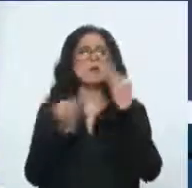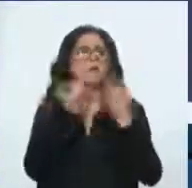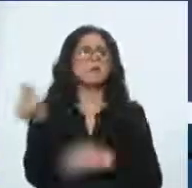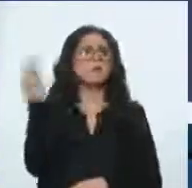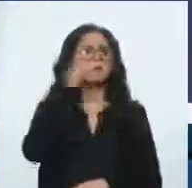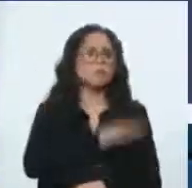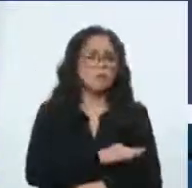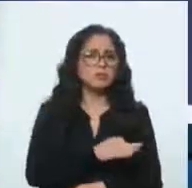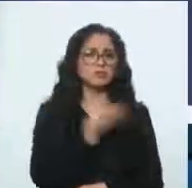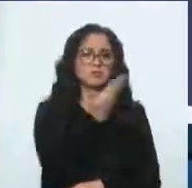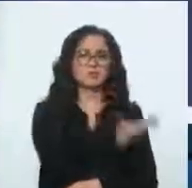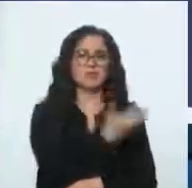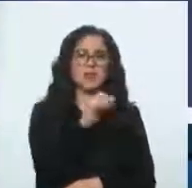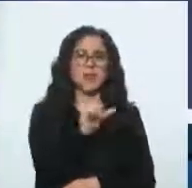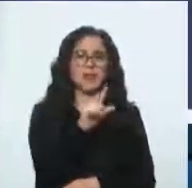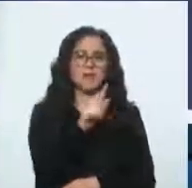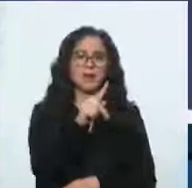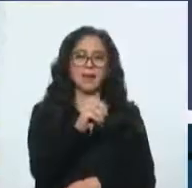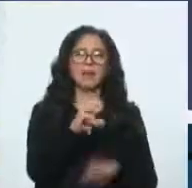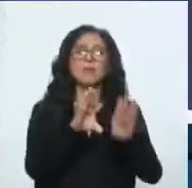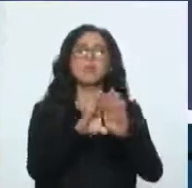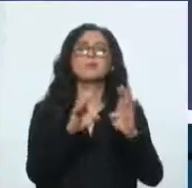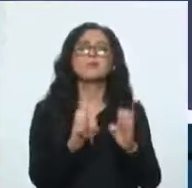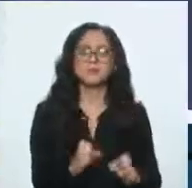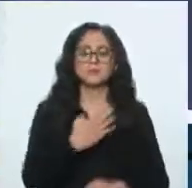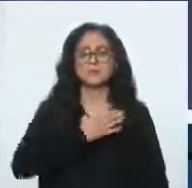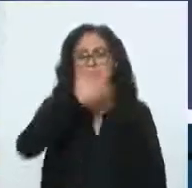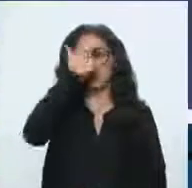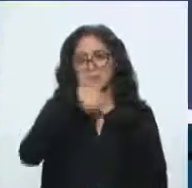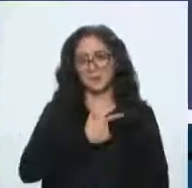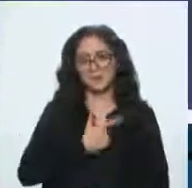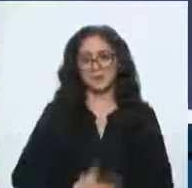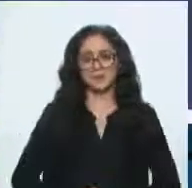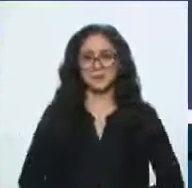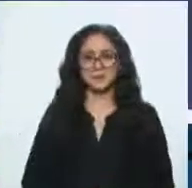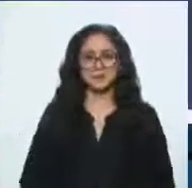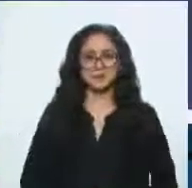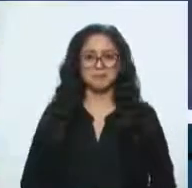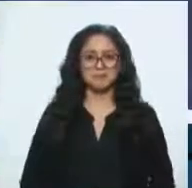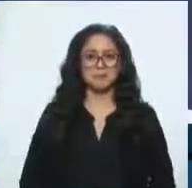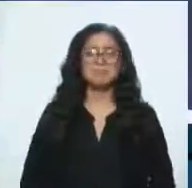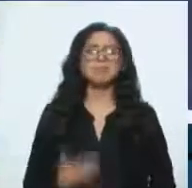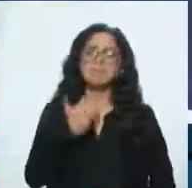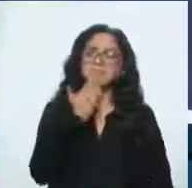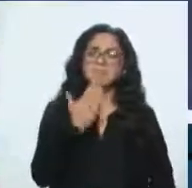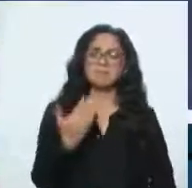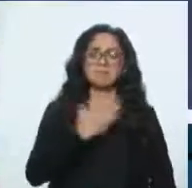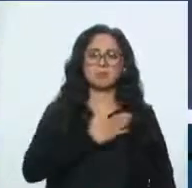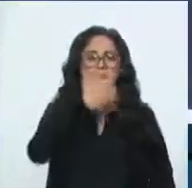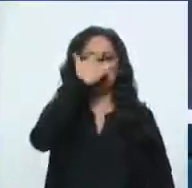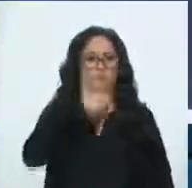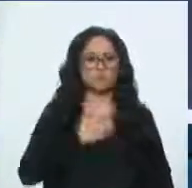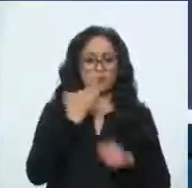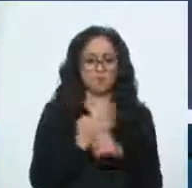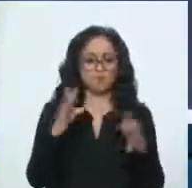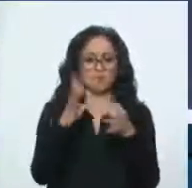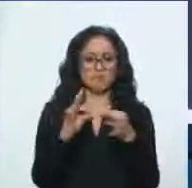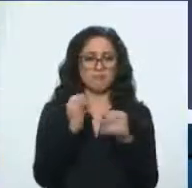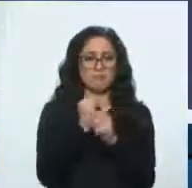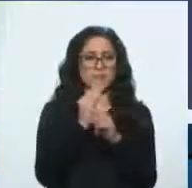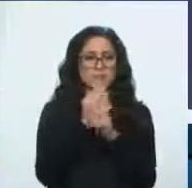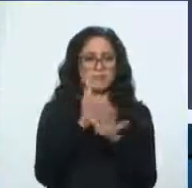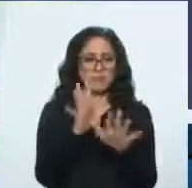supuesto. Alberto Escorcia, ¿cómo estás? Muy buenas noches, ¿cómo te va? Muy bien, buenas noches, aquí ya listos para la información.